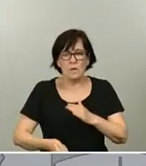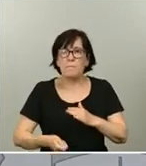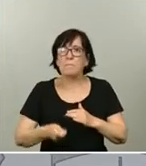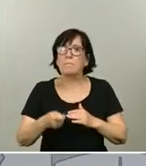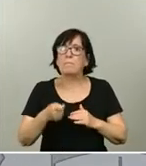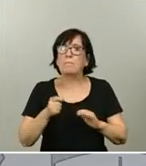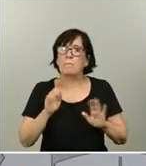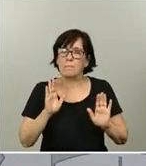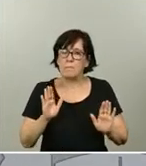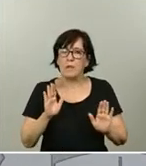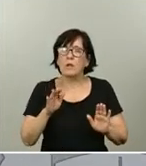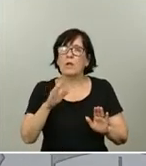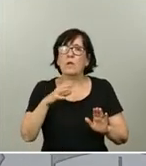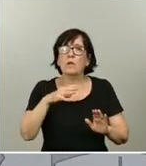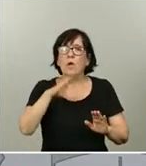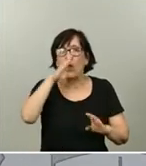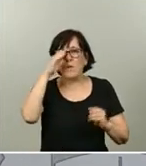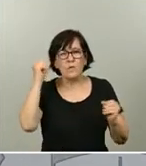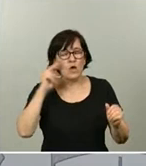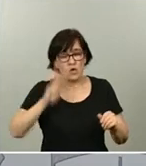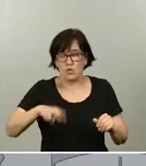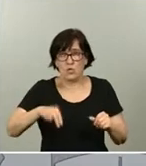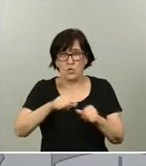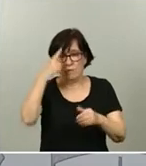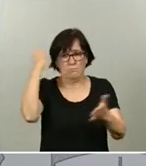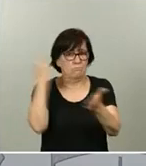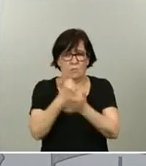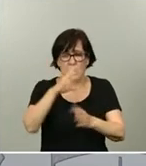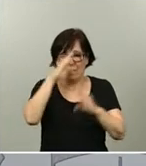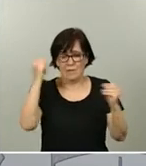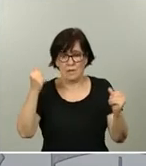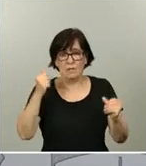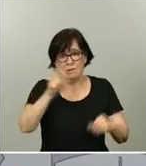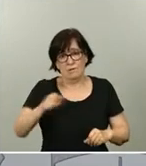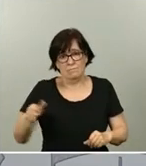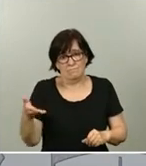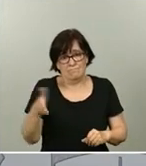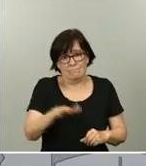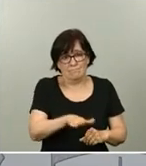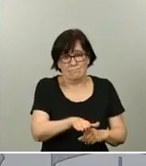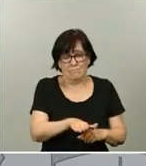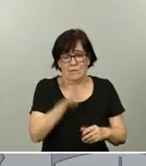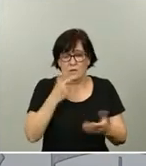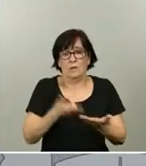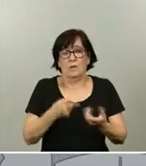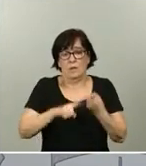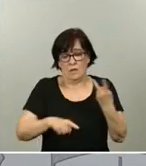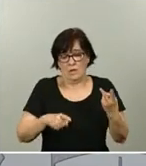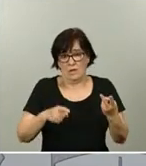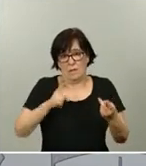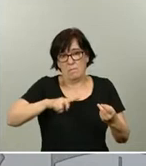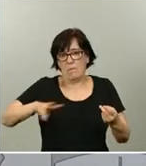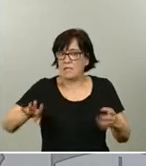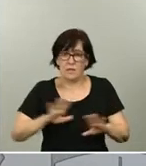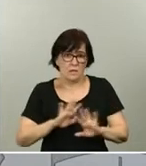aún podemos olvidar, jamás lo vamos a hacer a aquellos que ya no están junto con nosotros, a los que fallecieron en estos meses tan terribles que